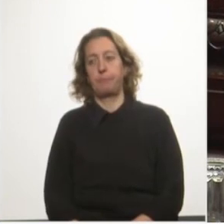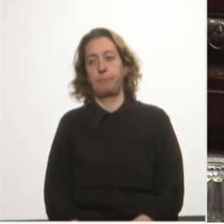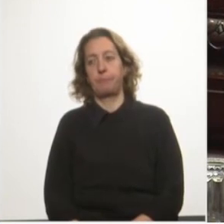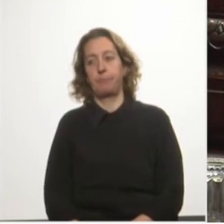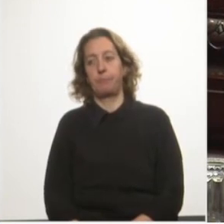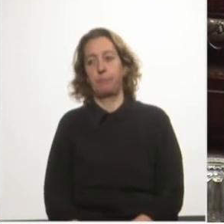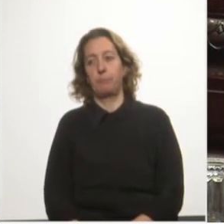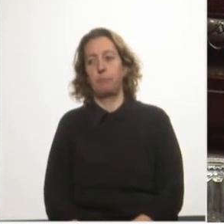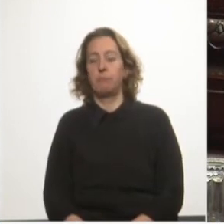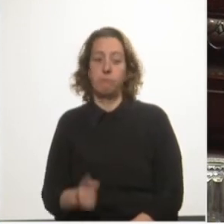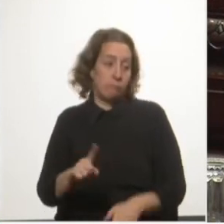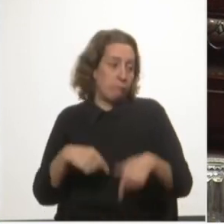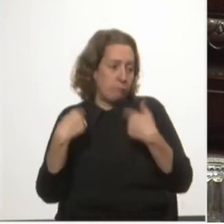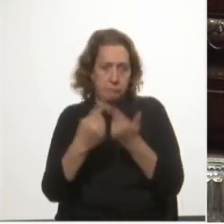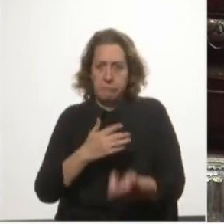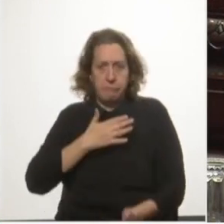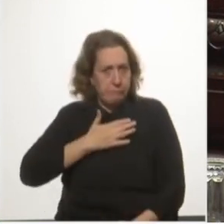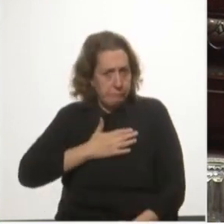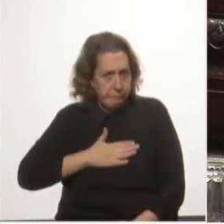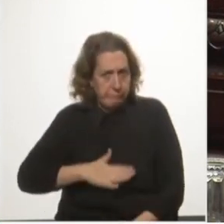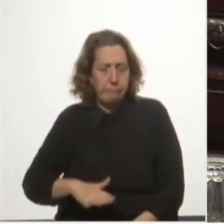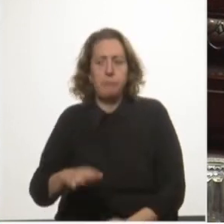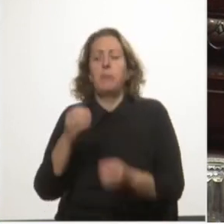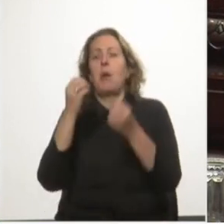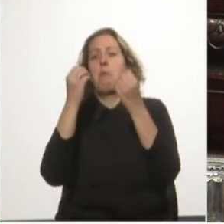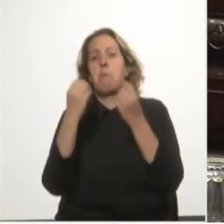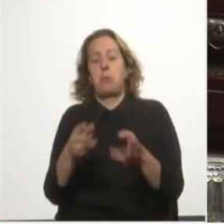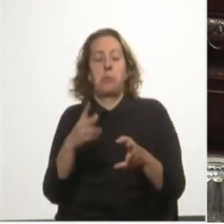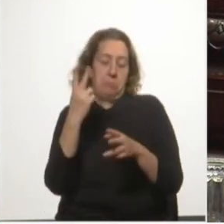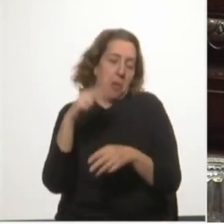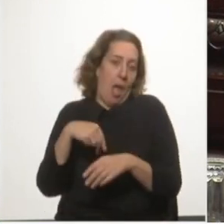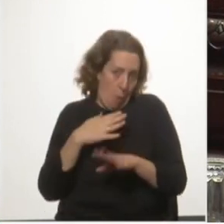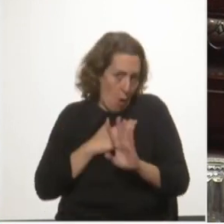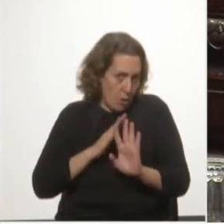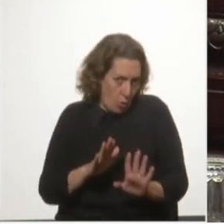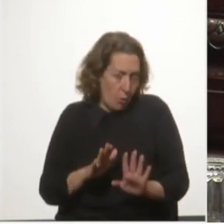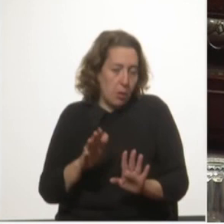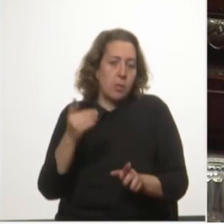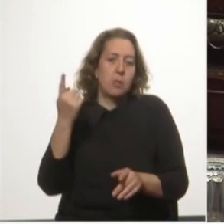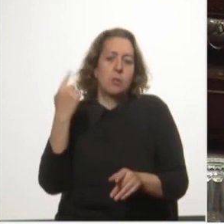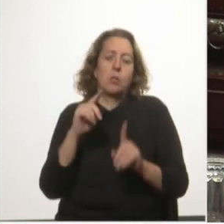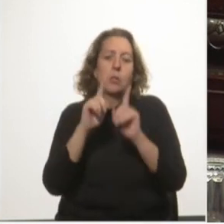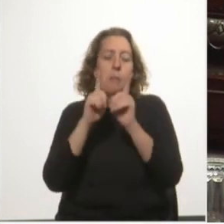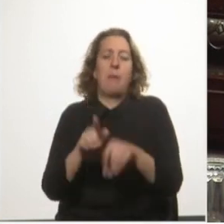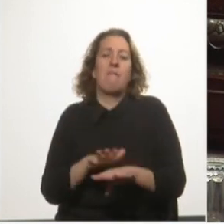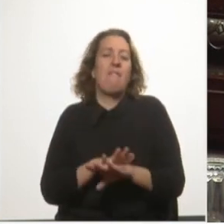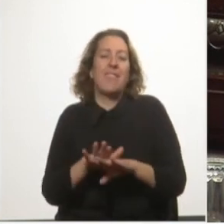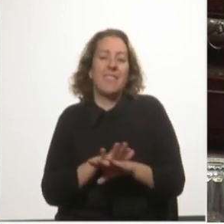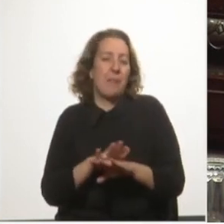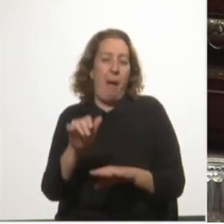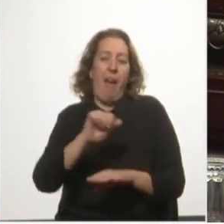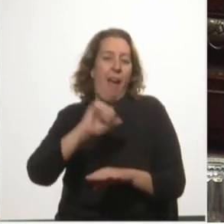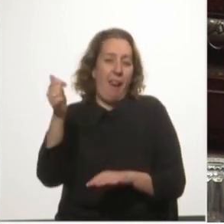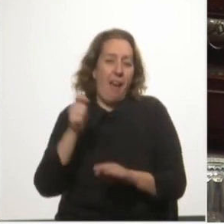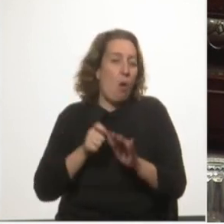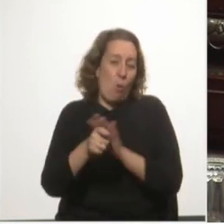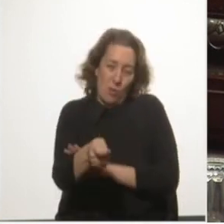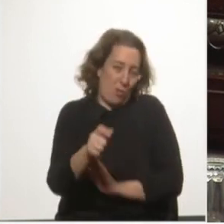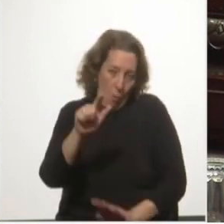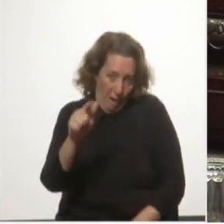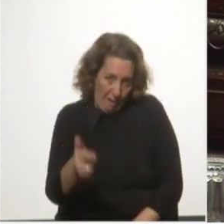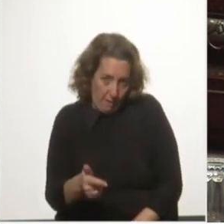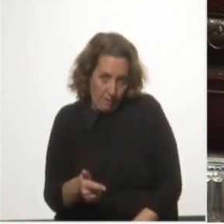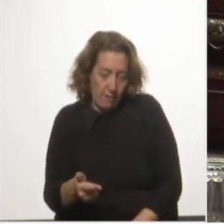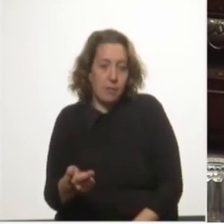Estábamos tranquilos, no sólo por las razones de fondo, porque no tenía ninguna base para ganar claramente el juicio, sino